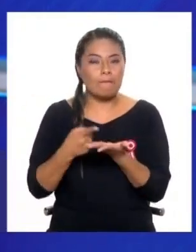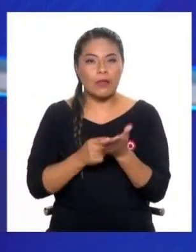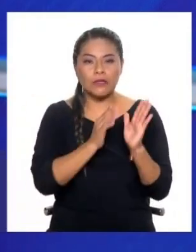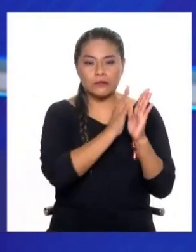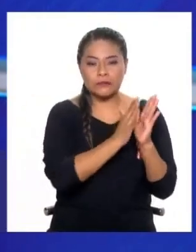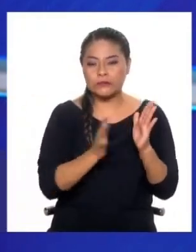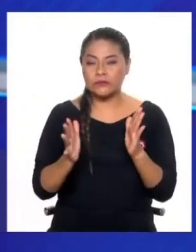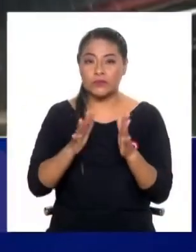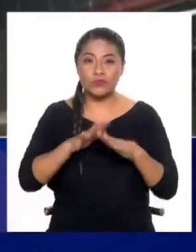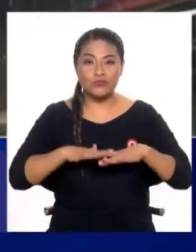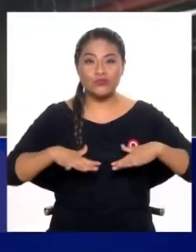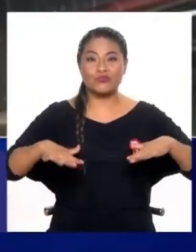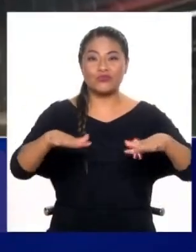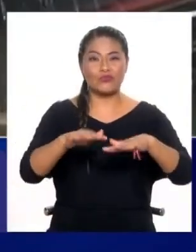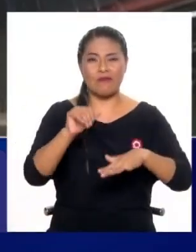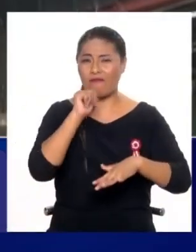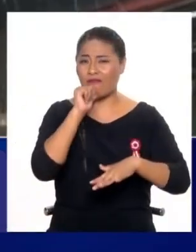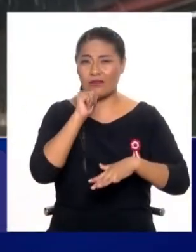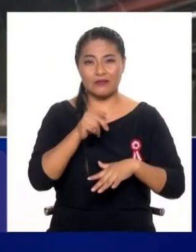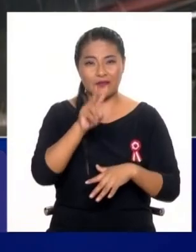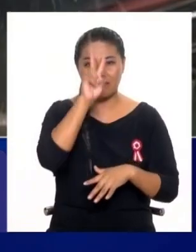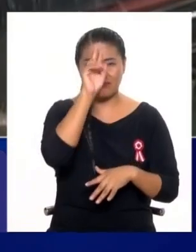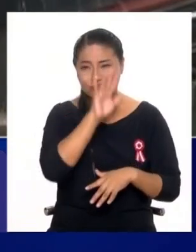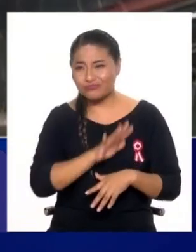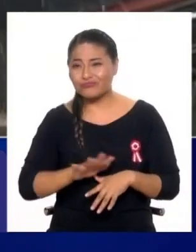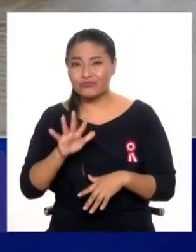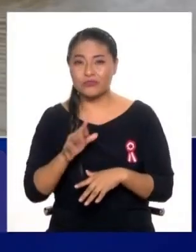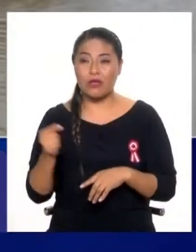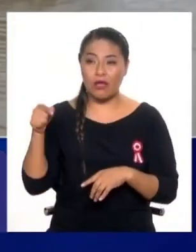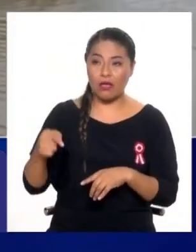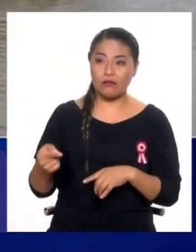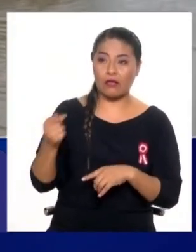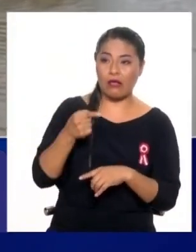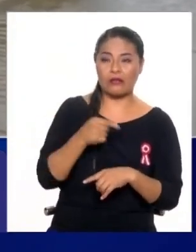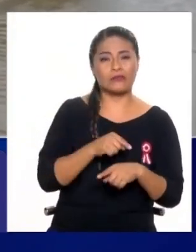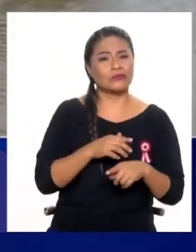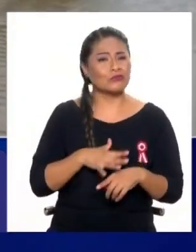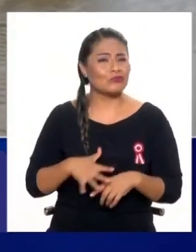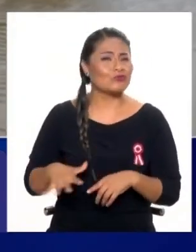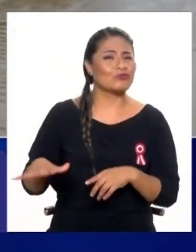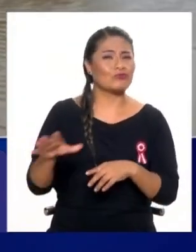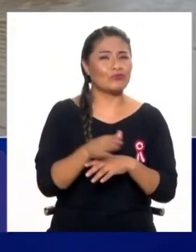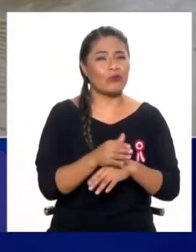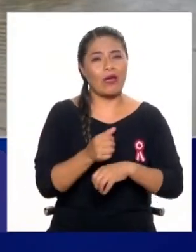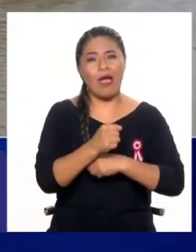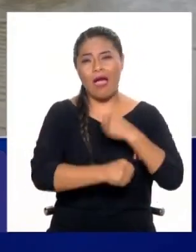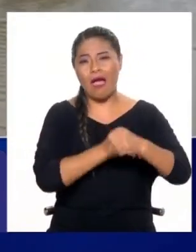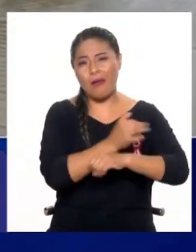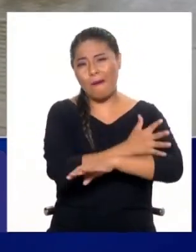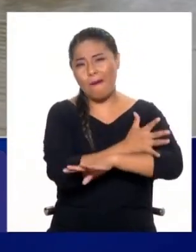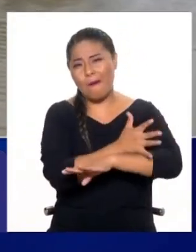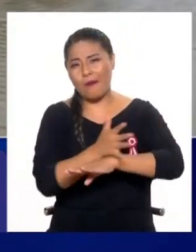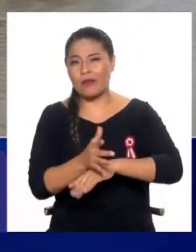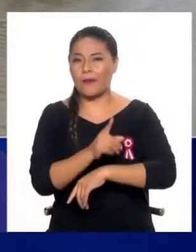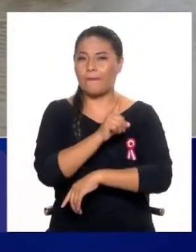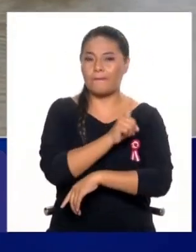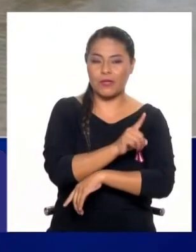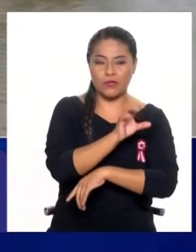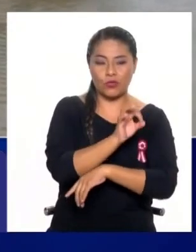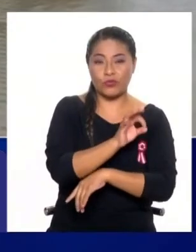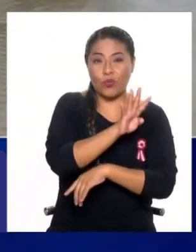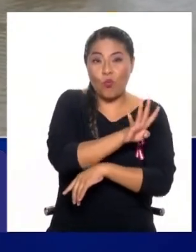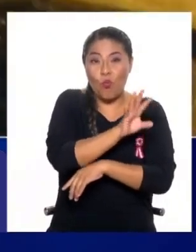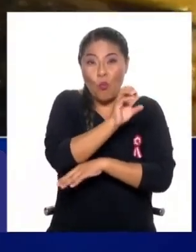ciudades en general. Y no estamos hablando de este gobierno o de otros gobiernos. O sea, la falta de planificación en el Perú nace en los años 40, 50,